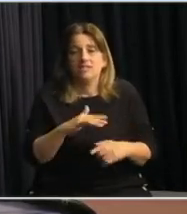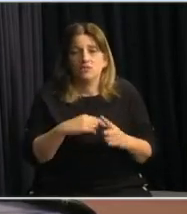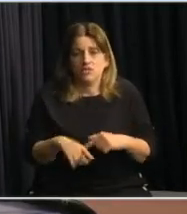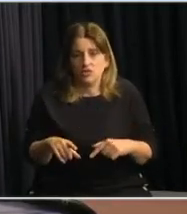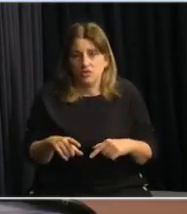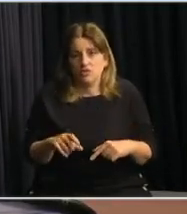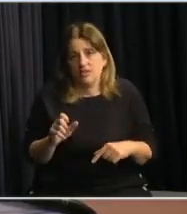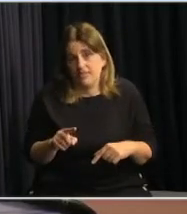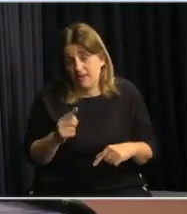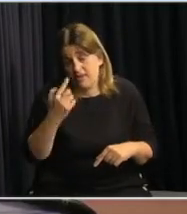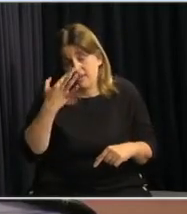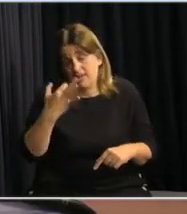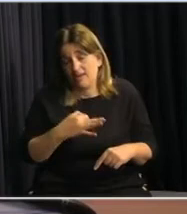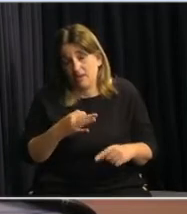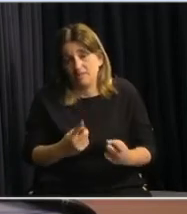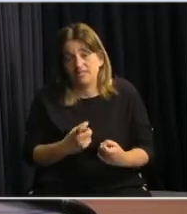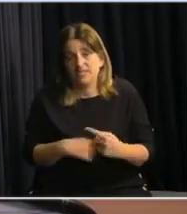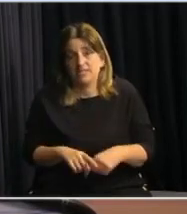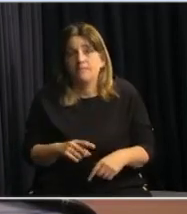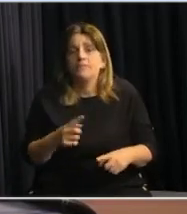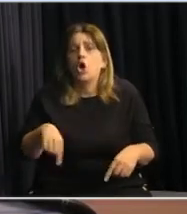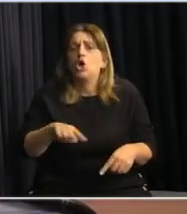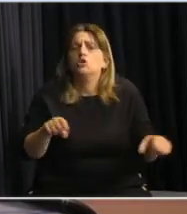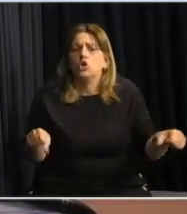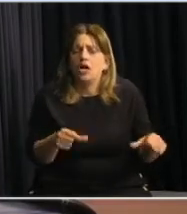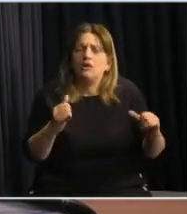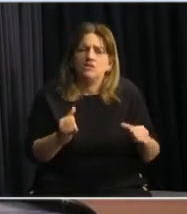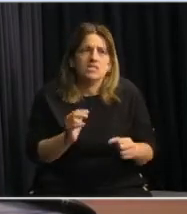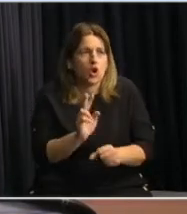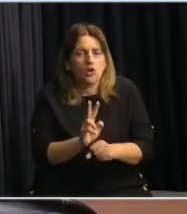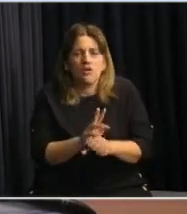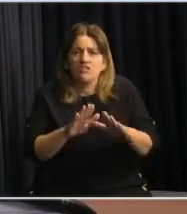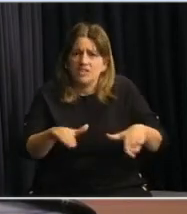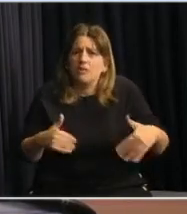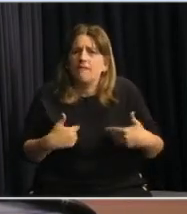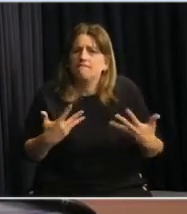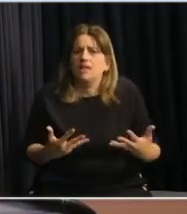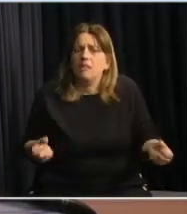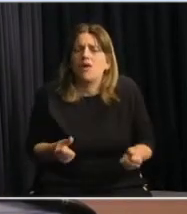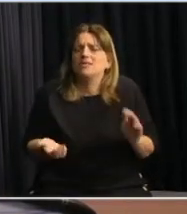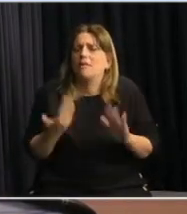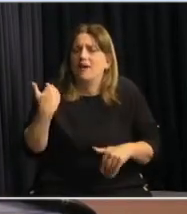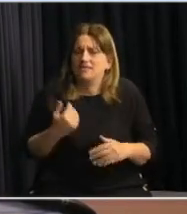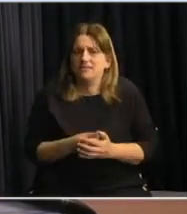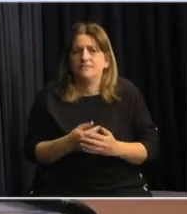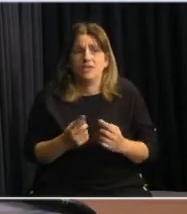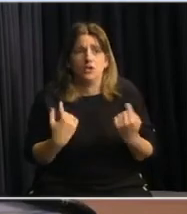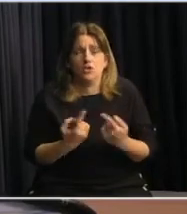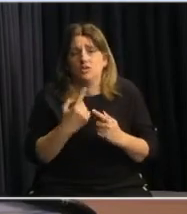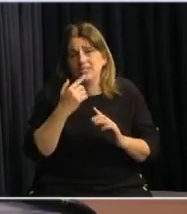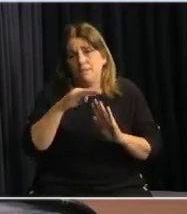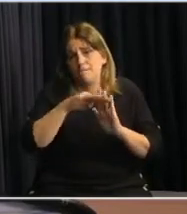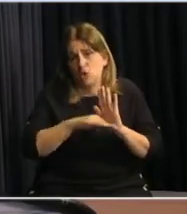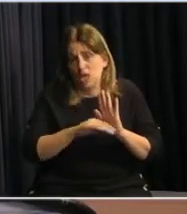vulnerabilidad. Seguimiento de nuestros niños lo hacemos, pero queremos hacerlo aún más. Nosotros tenemos el programa de maestros